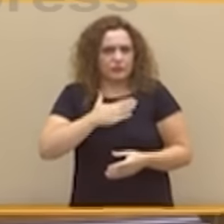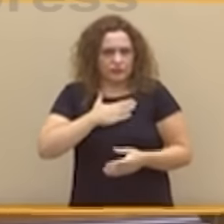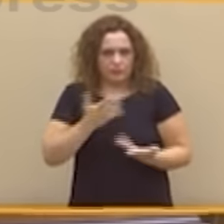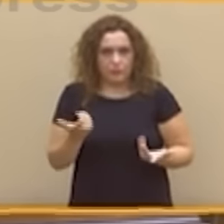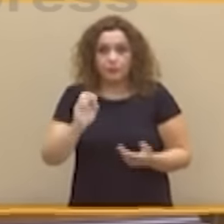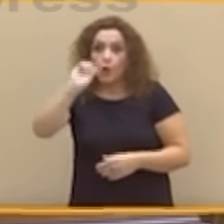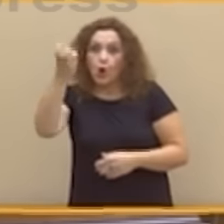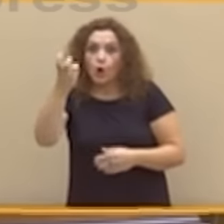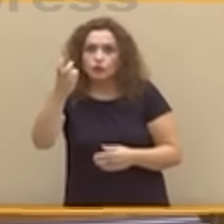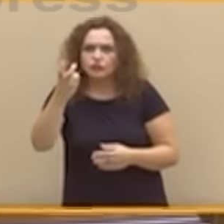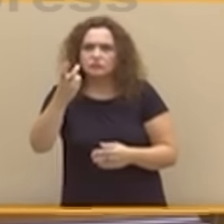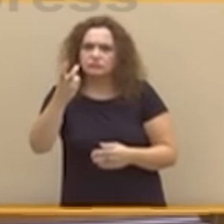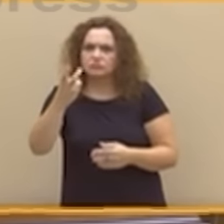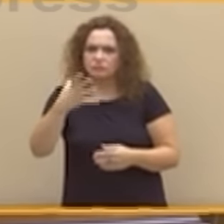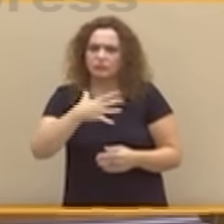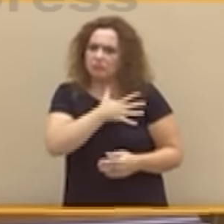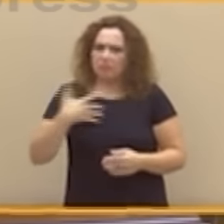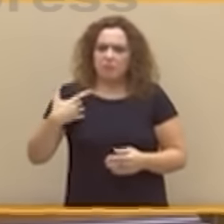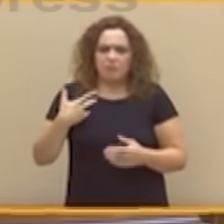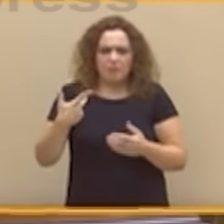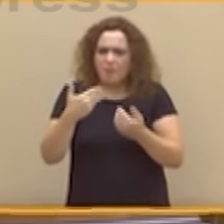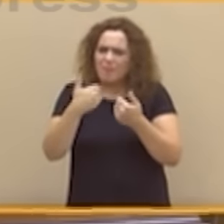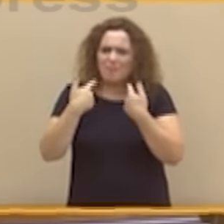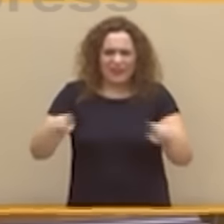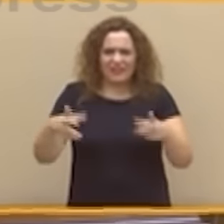dispuestos a perder toda credibilidad por la patria.